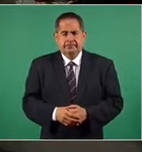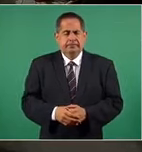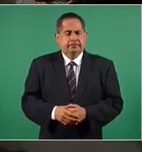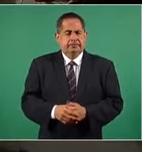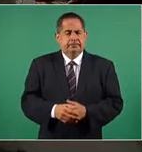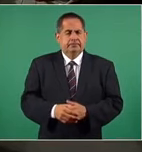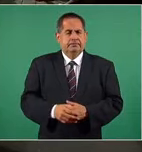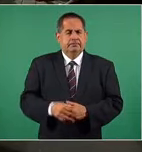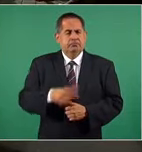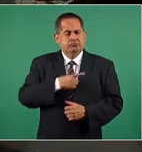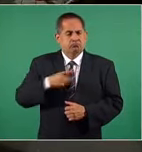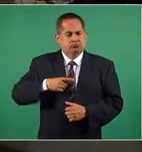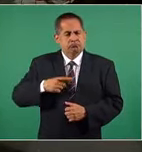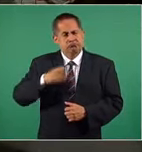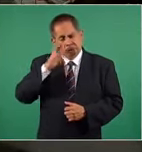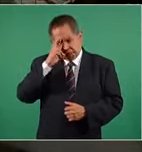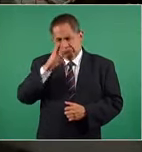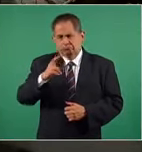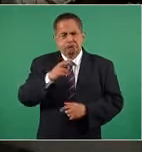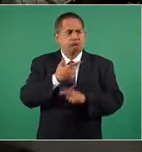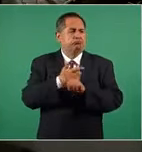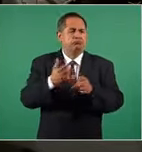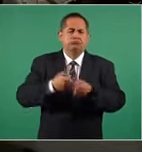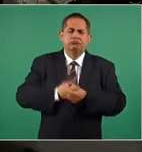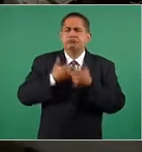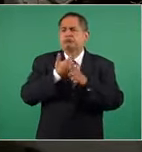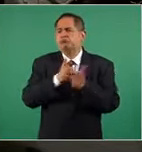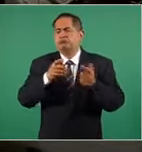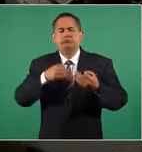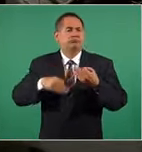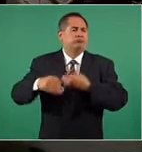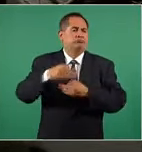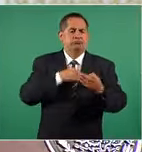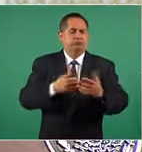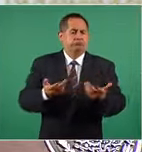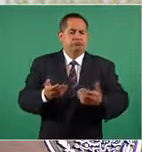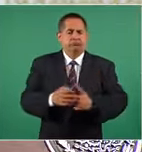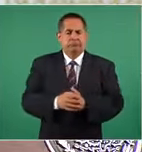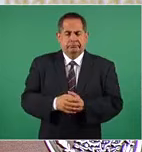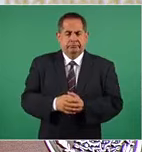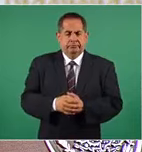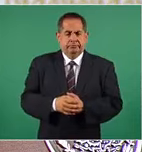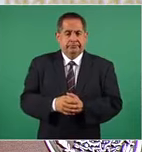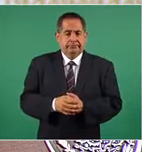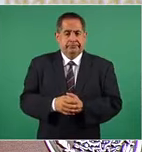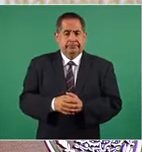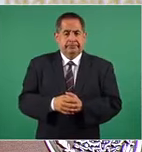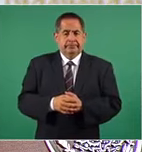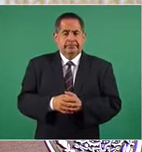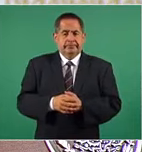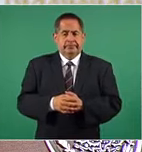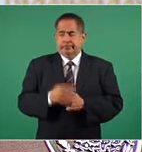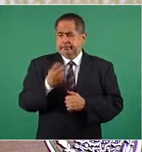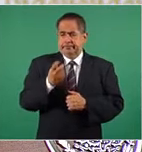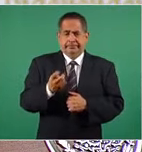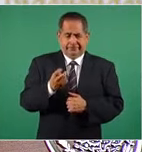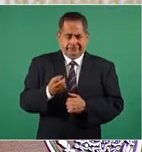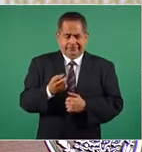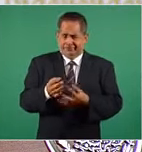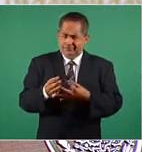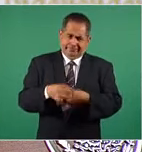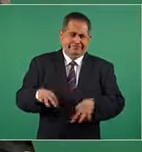respetando la libertad de todos. Esto es importantísimo,